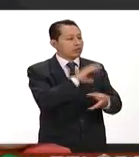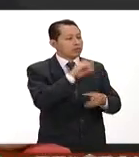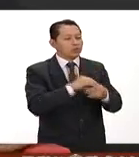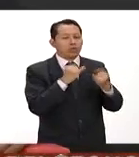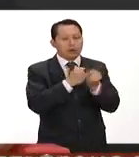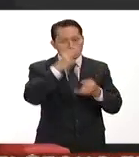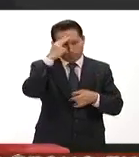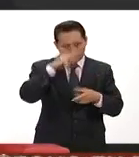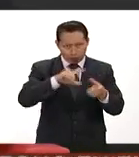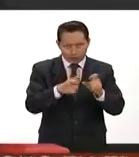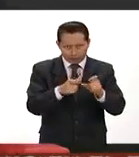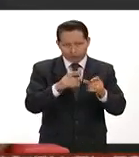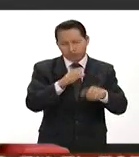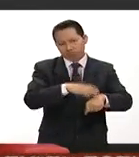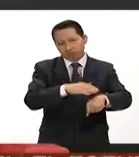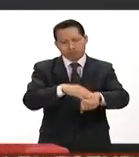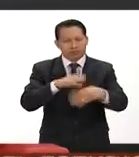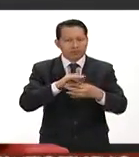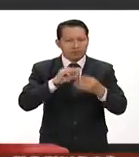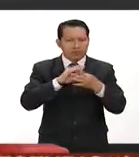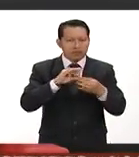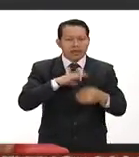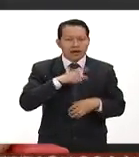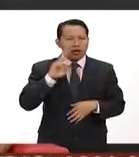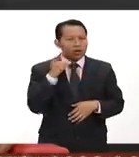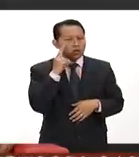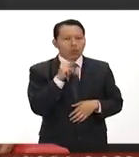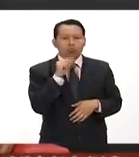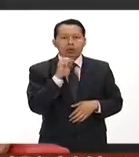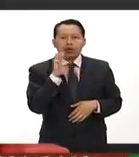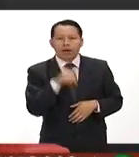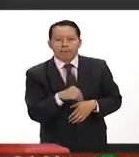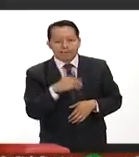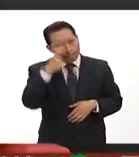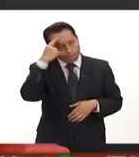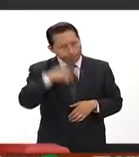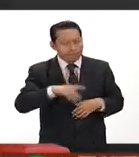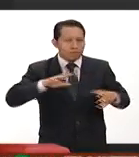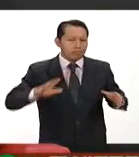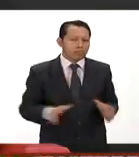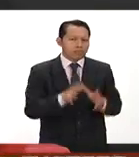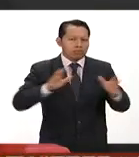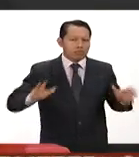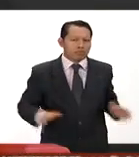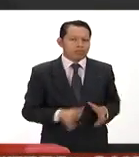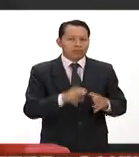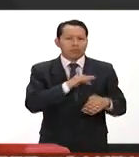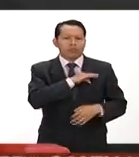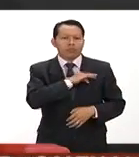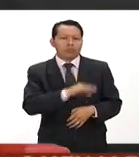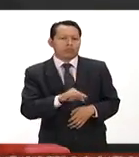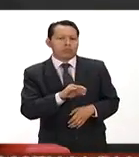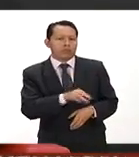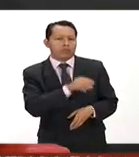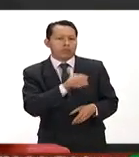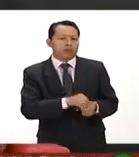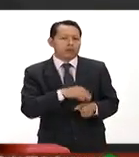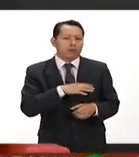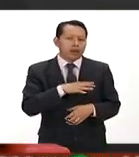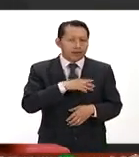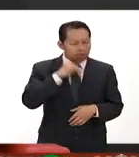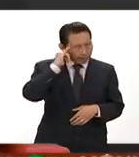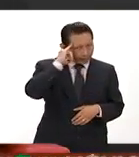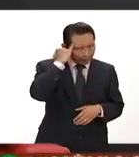México al día esta estrategia que tiene la Universidad Nacional para impulsar y fomentar y recuperar las lenguas